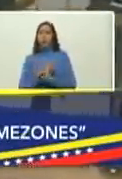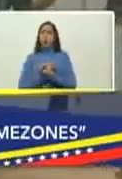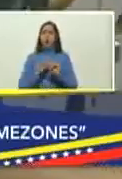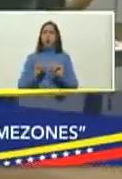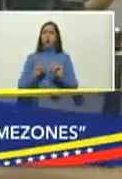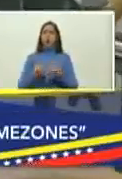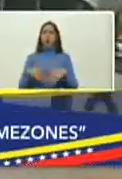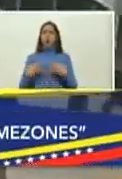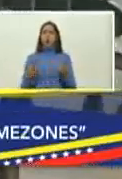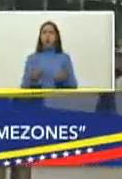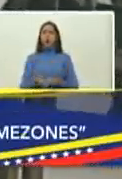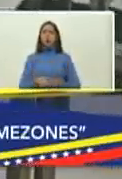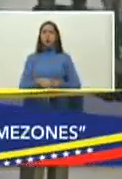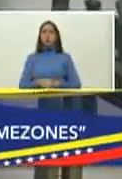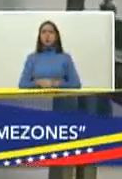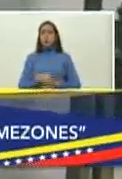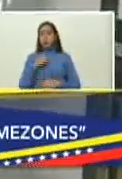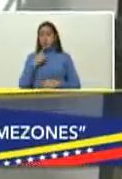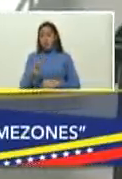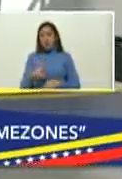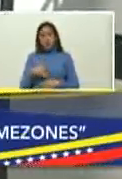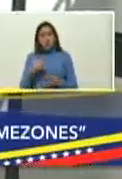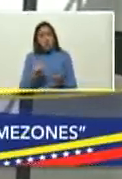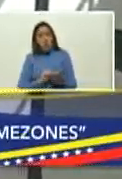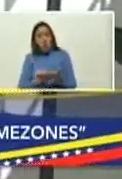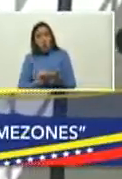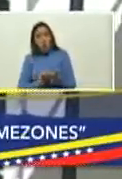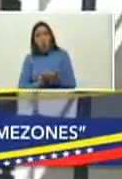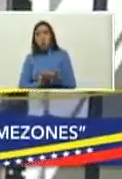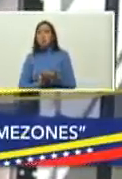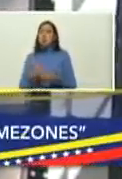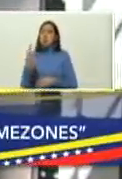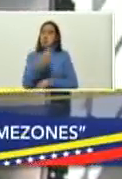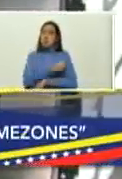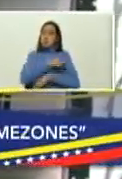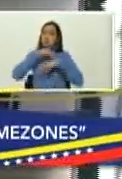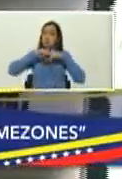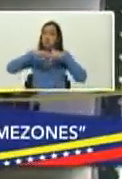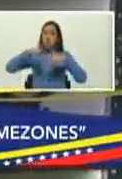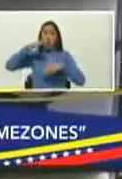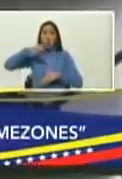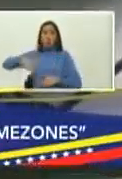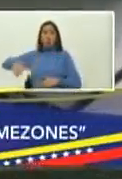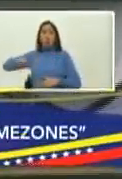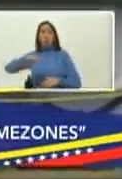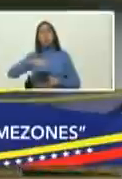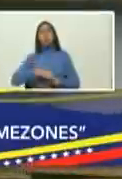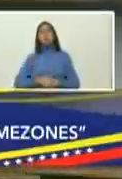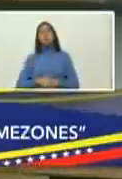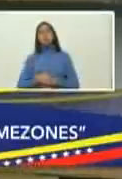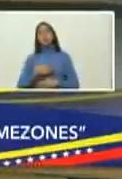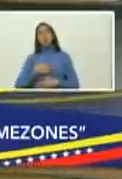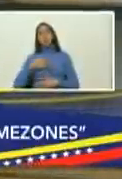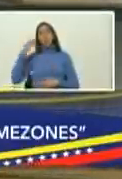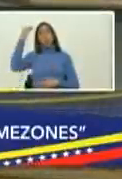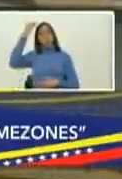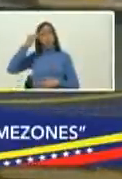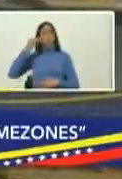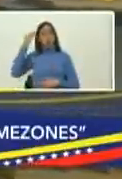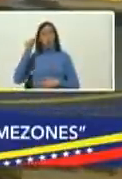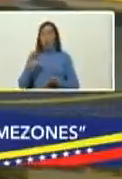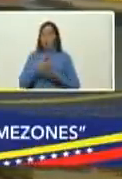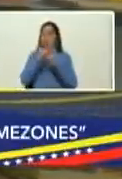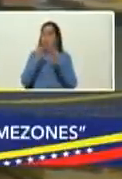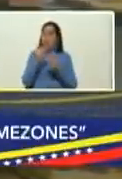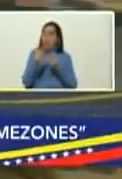recuerdo que usted me dijo bueno Naún la solución es ir y vacunar a nuestro pueblo yo sinceramente decía bueno hay que buscar la manera de